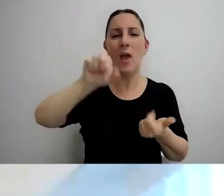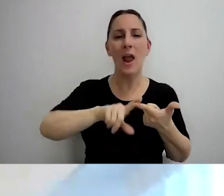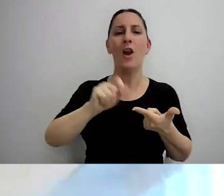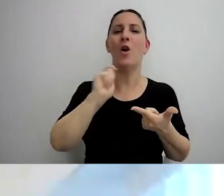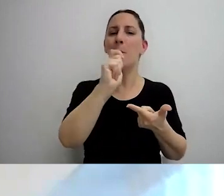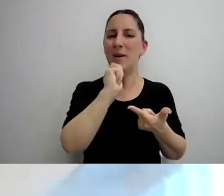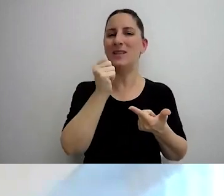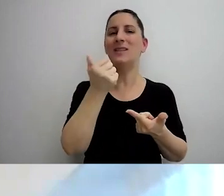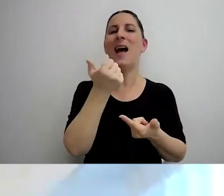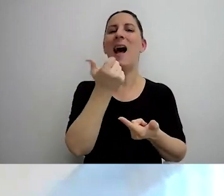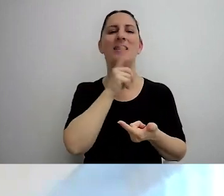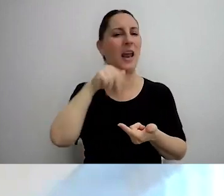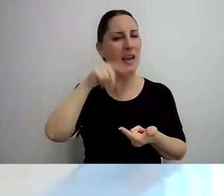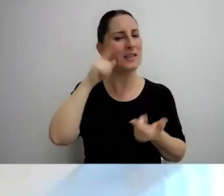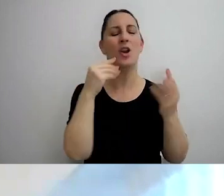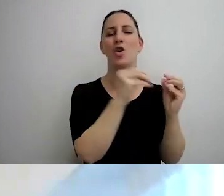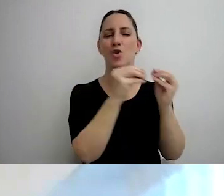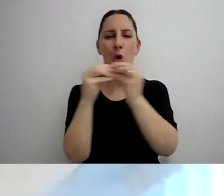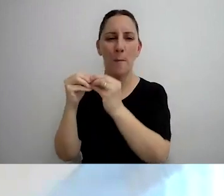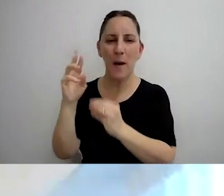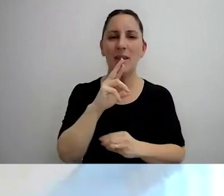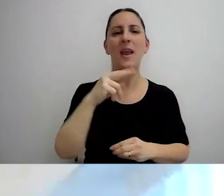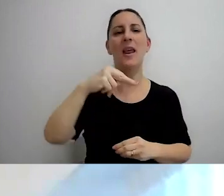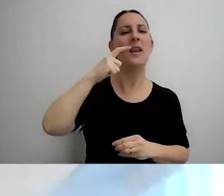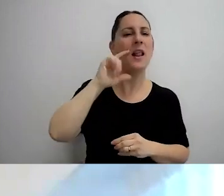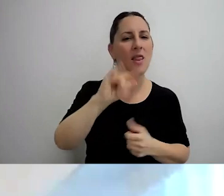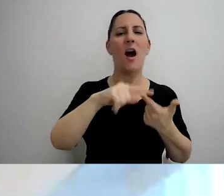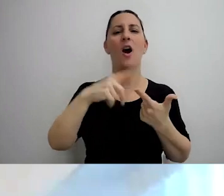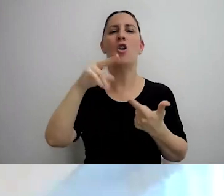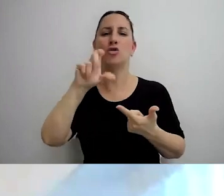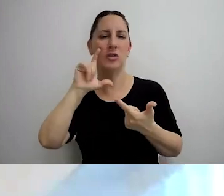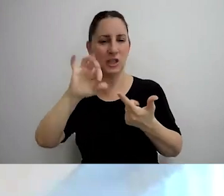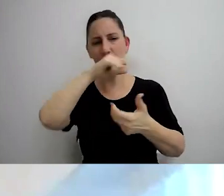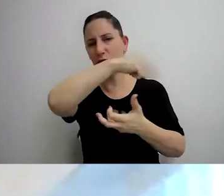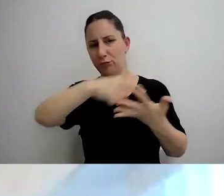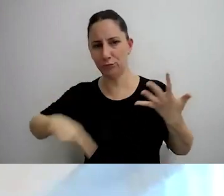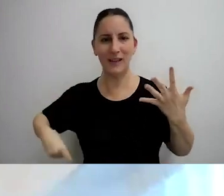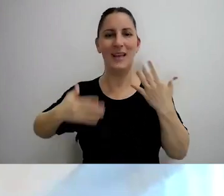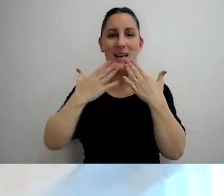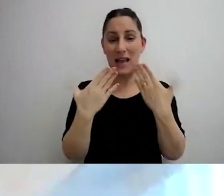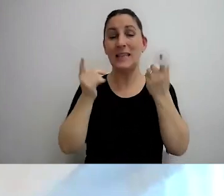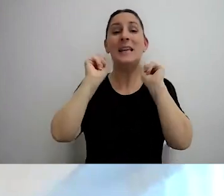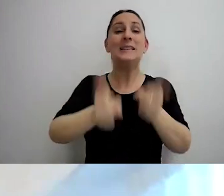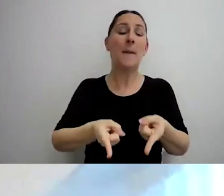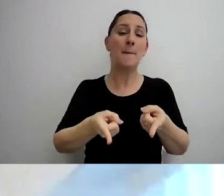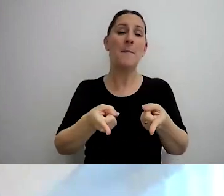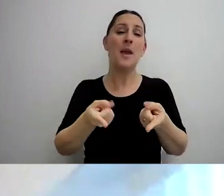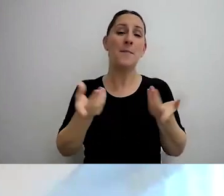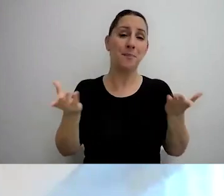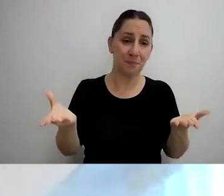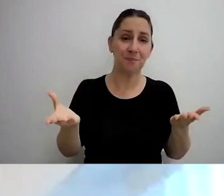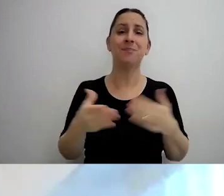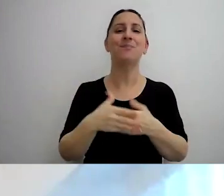Tianese, a mis compañeras, a Lía Herrera y a Rocío Alba, y por supuesto, bueno, en este caso a las